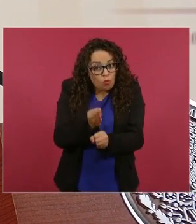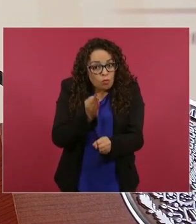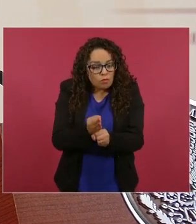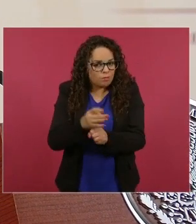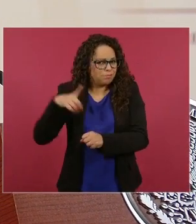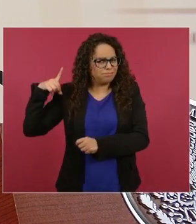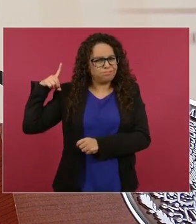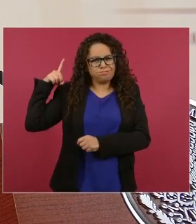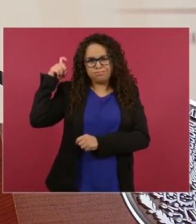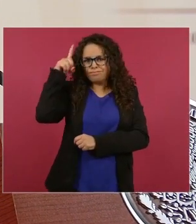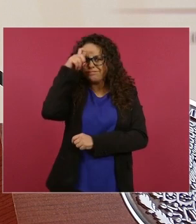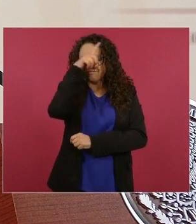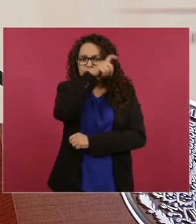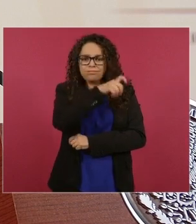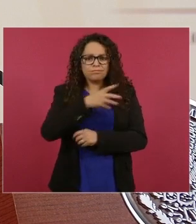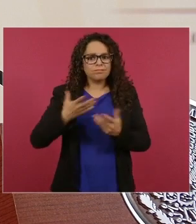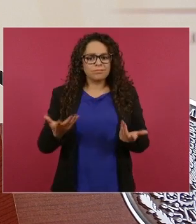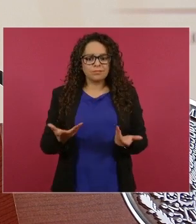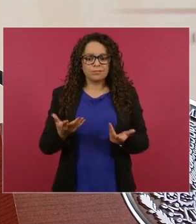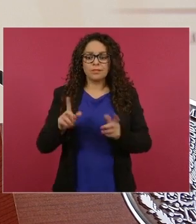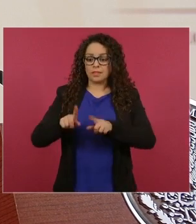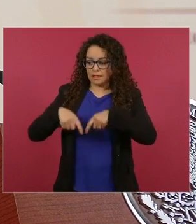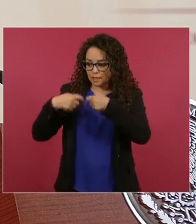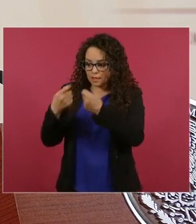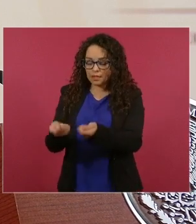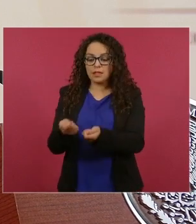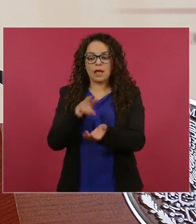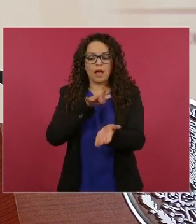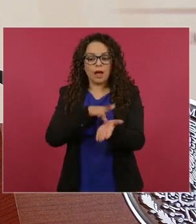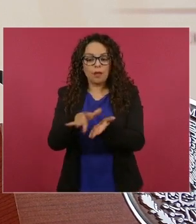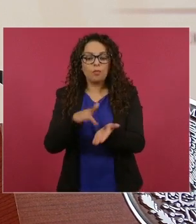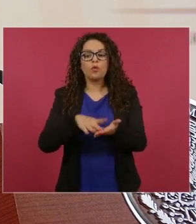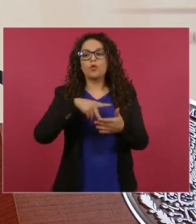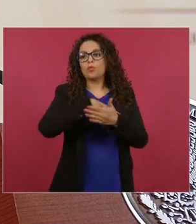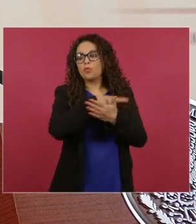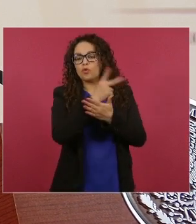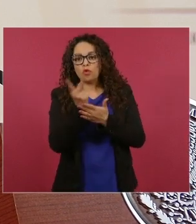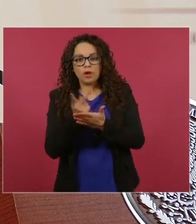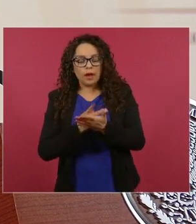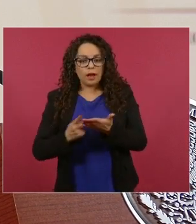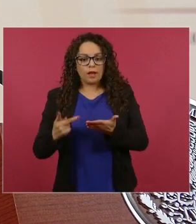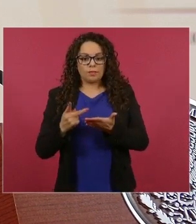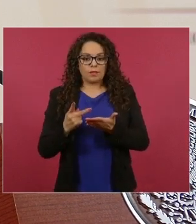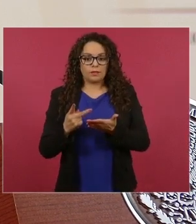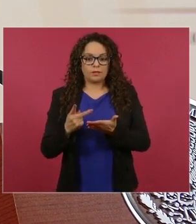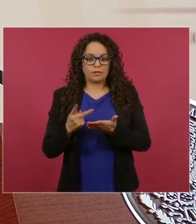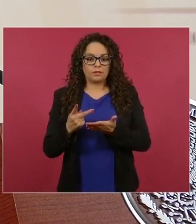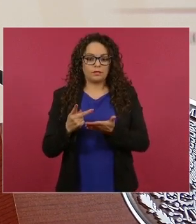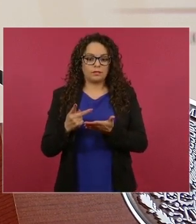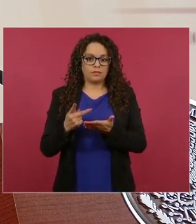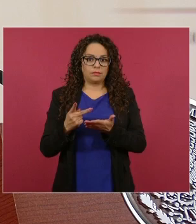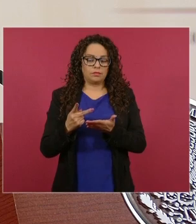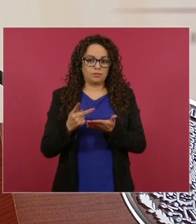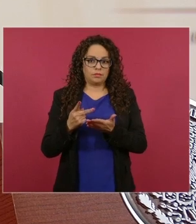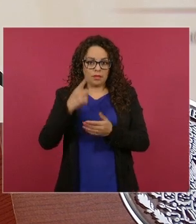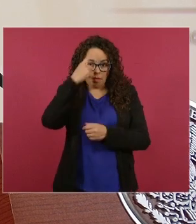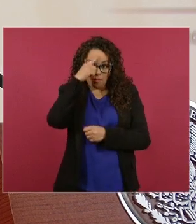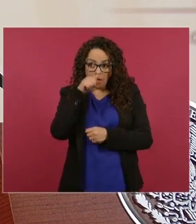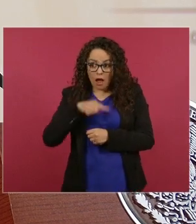si se les apoya con programas para el bienestar